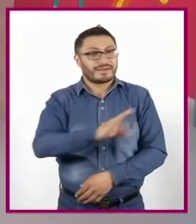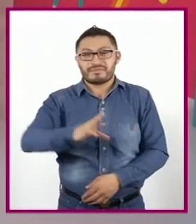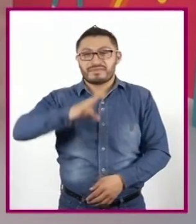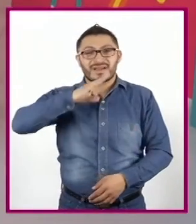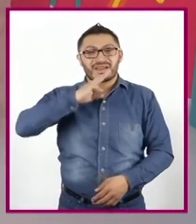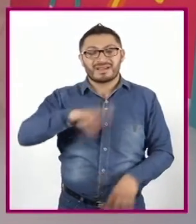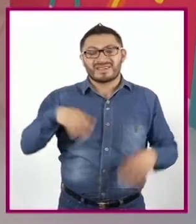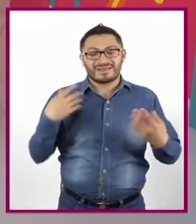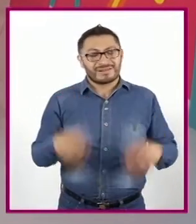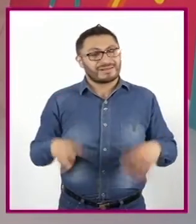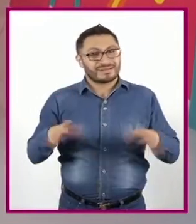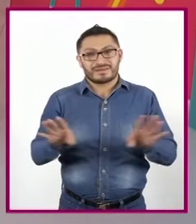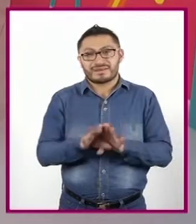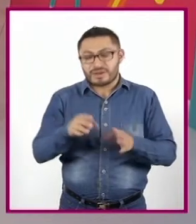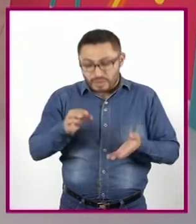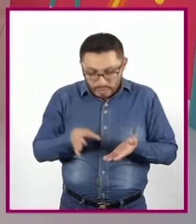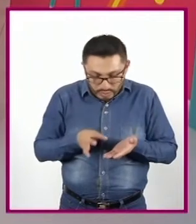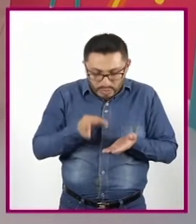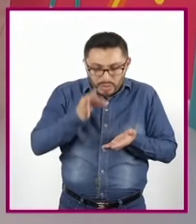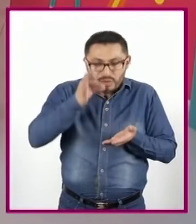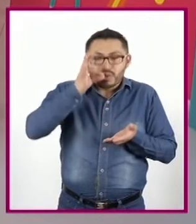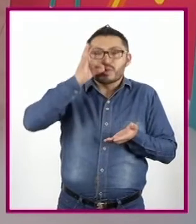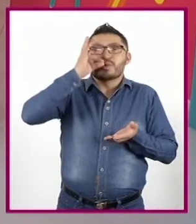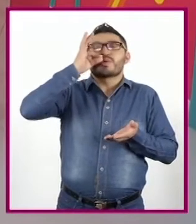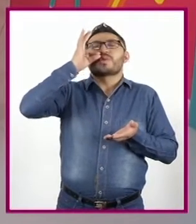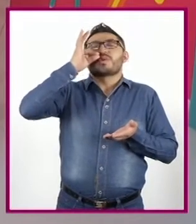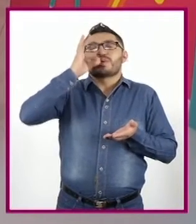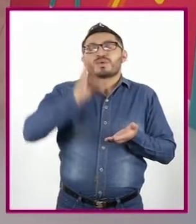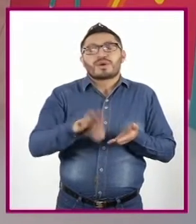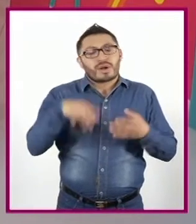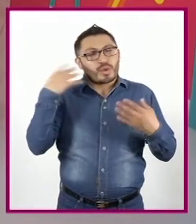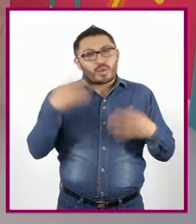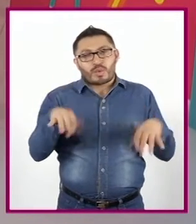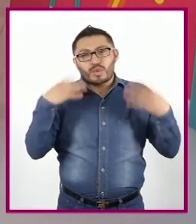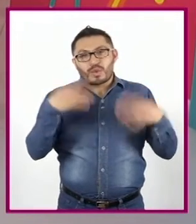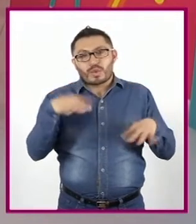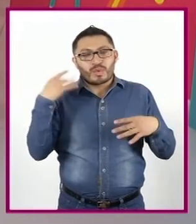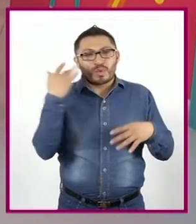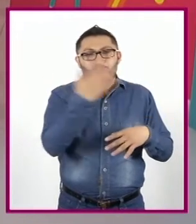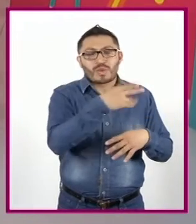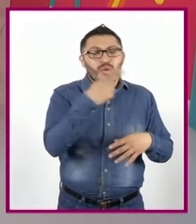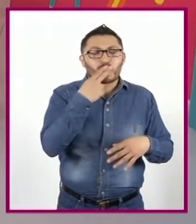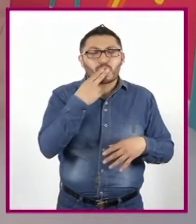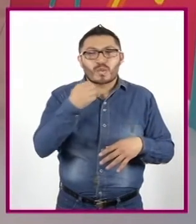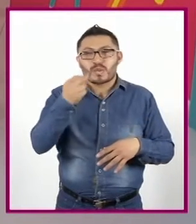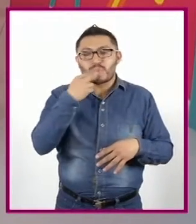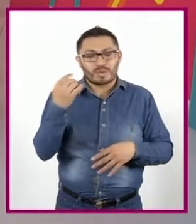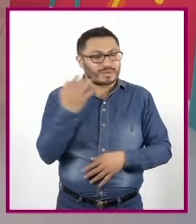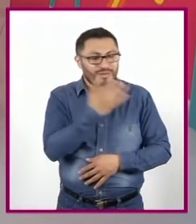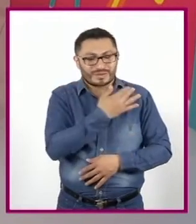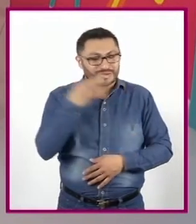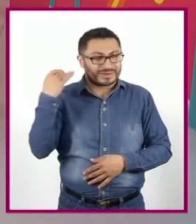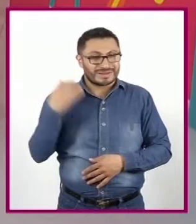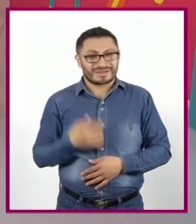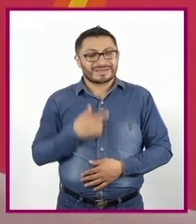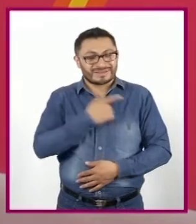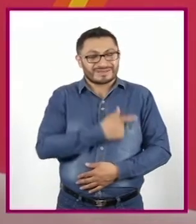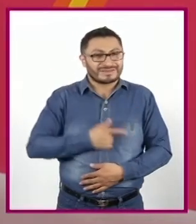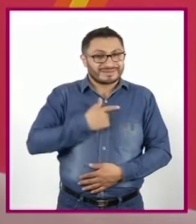A darle Un sorbo A esa bebida Tan dulce Que con tanto amor Me preparó